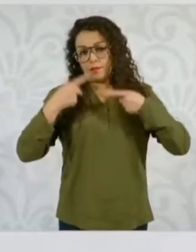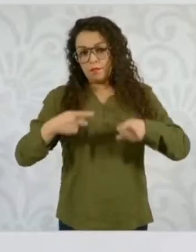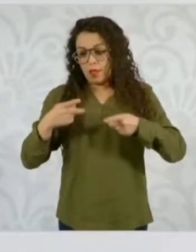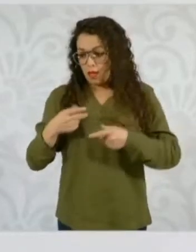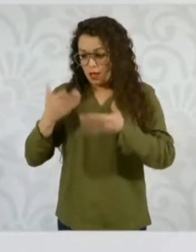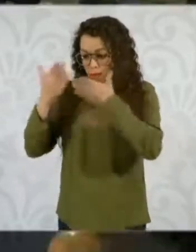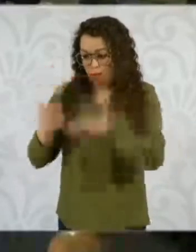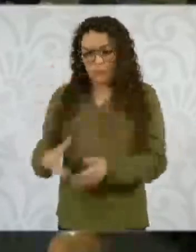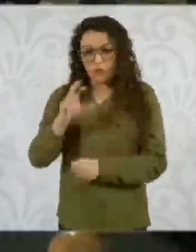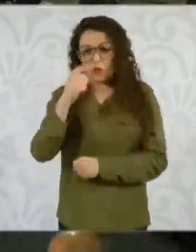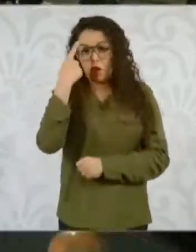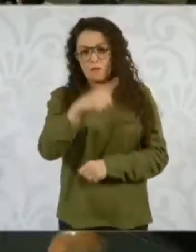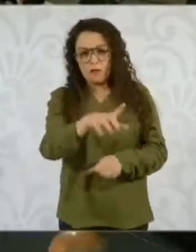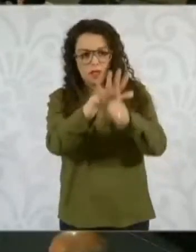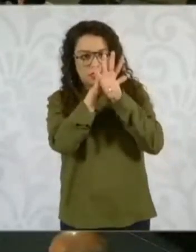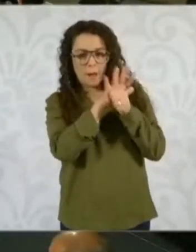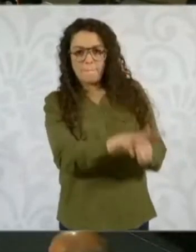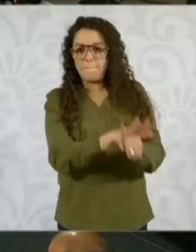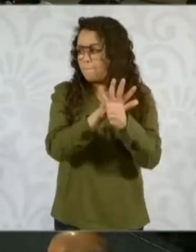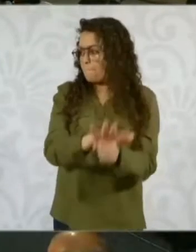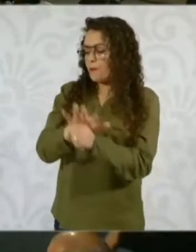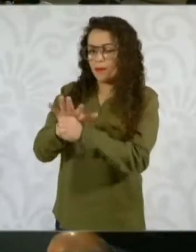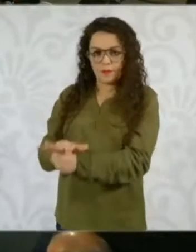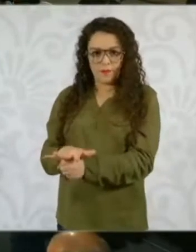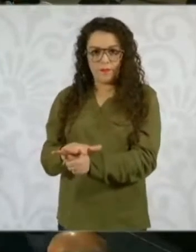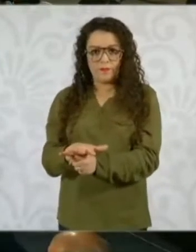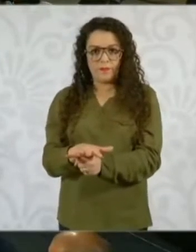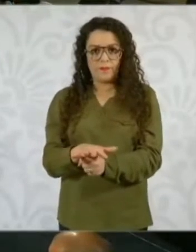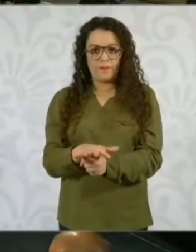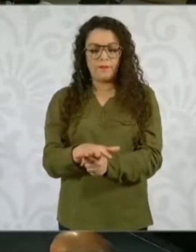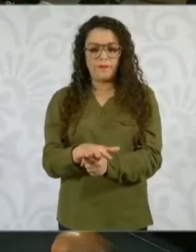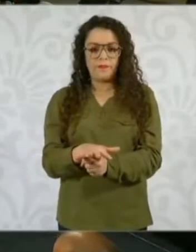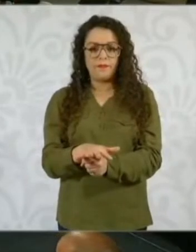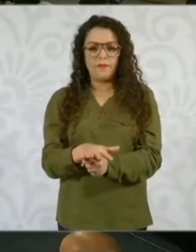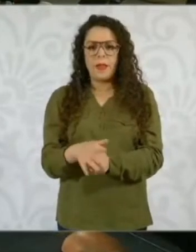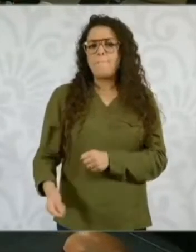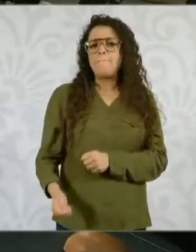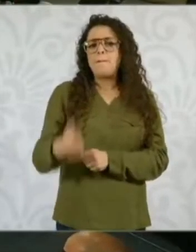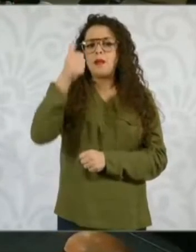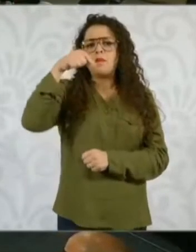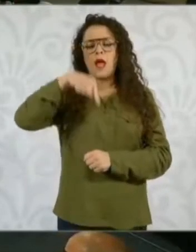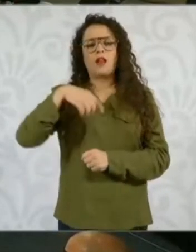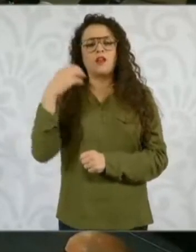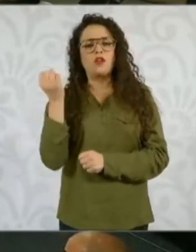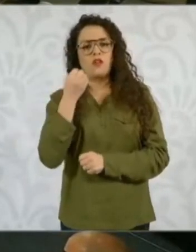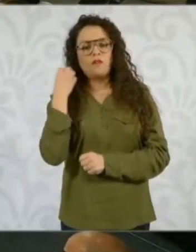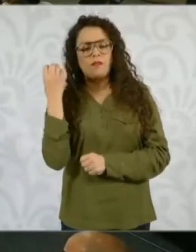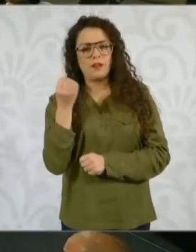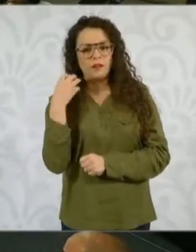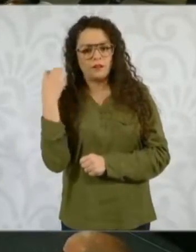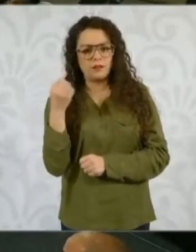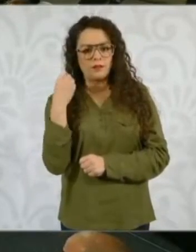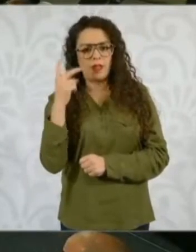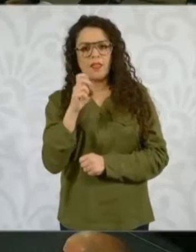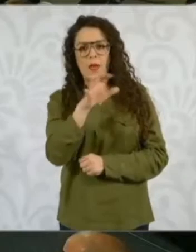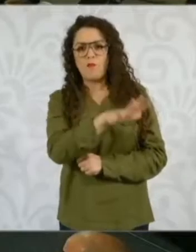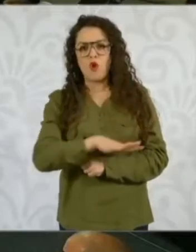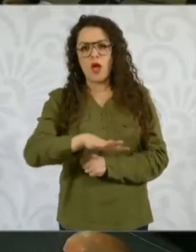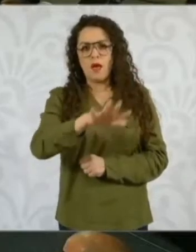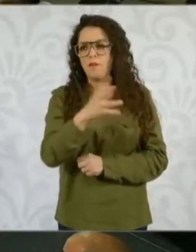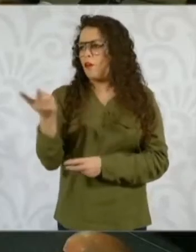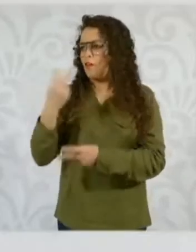El primer día que tuvimos la mañanera del pueblo, que estuvo aquí Pablo, que fue dirigente estudiantil del 68,